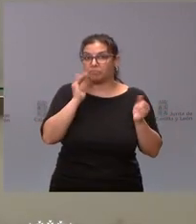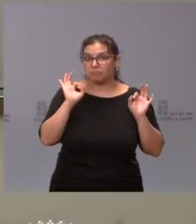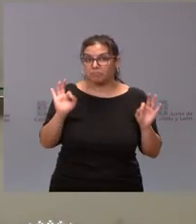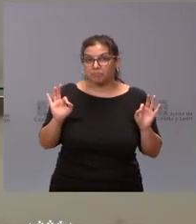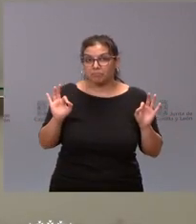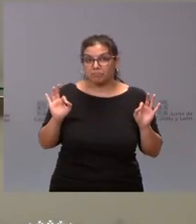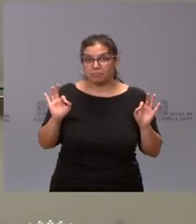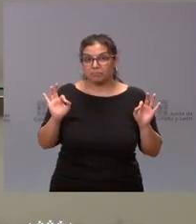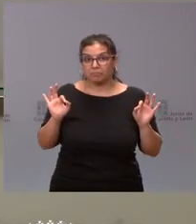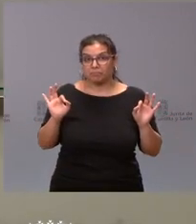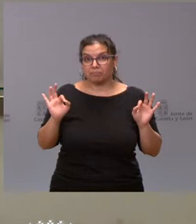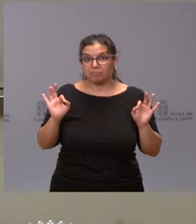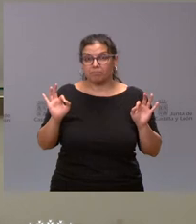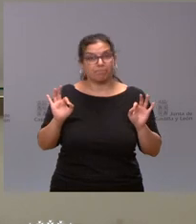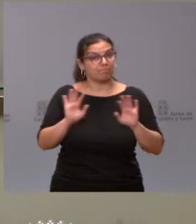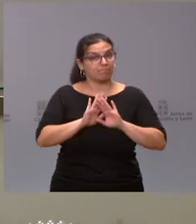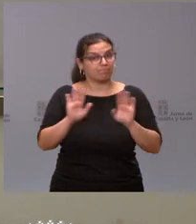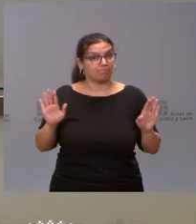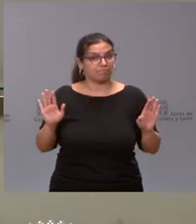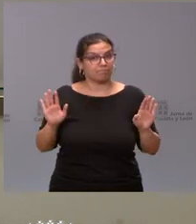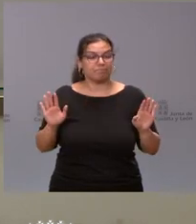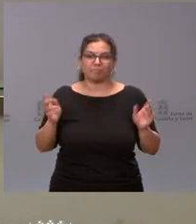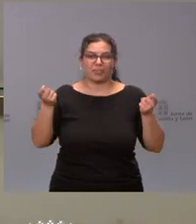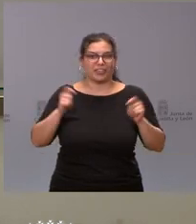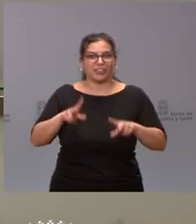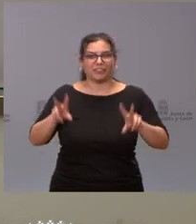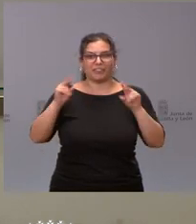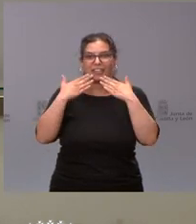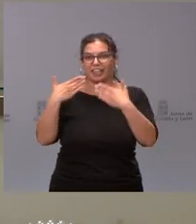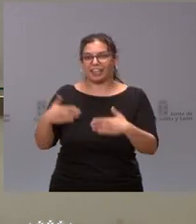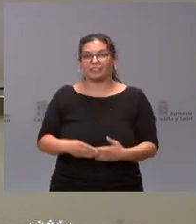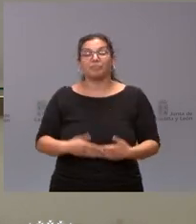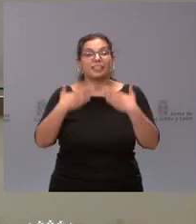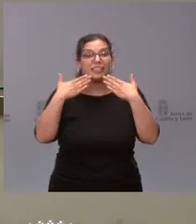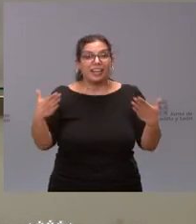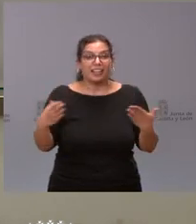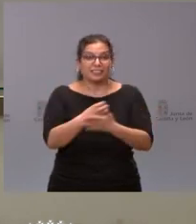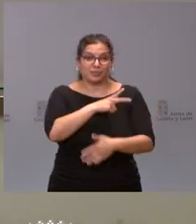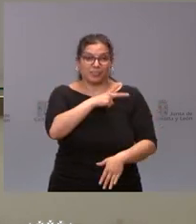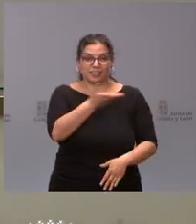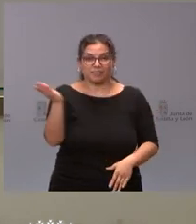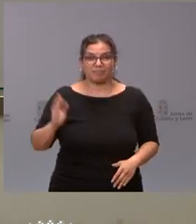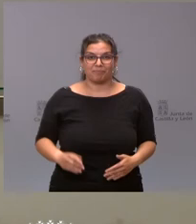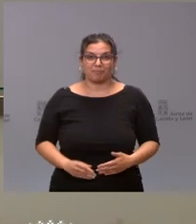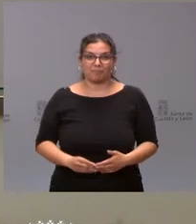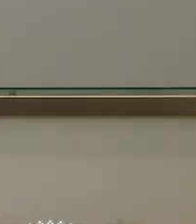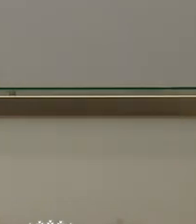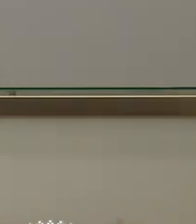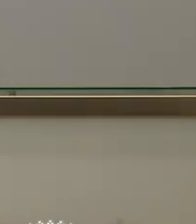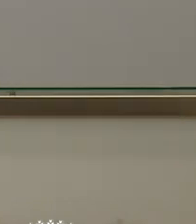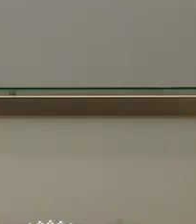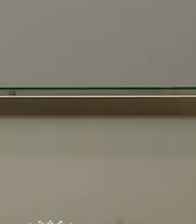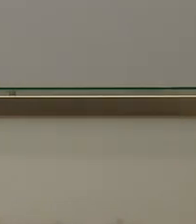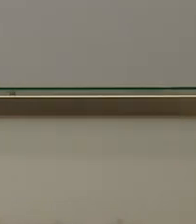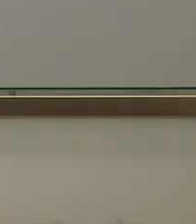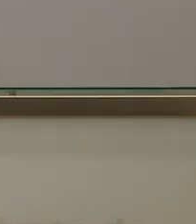momento pues cerramos aquí gracias pues muchas gracias a ustedes gracias gracias gracias gracias